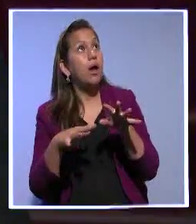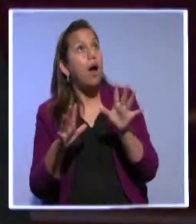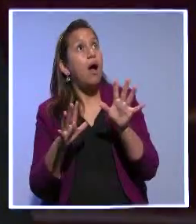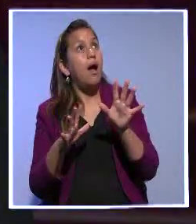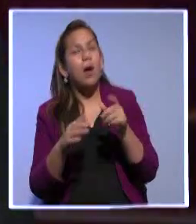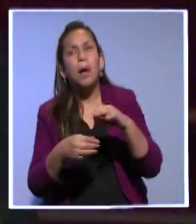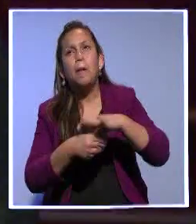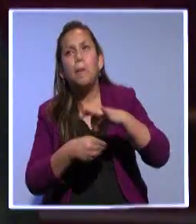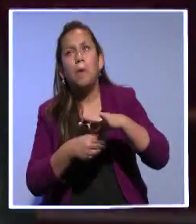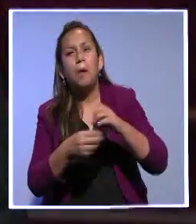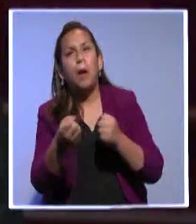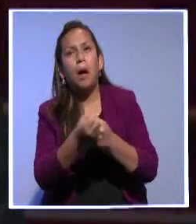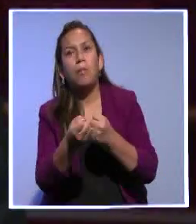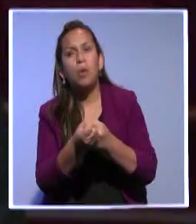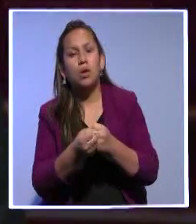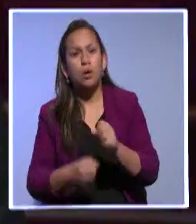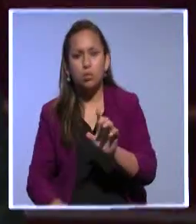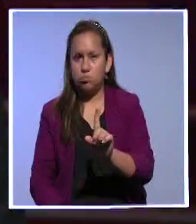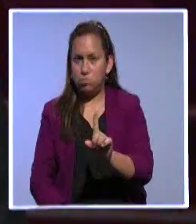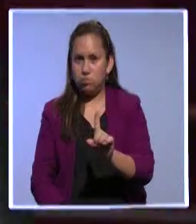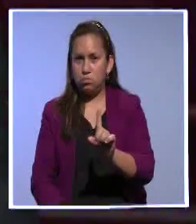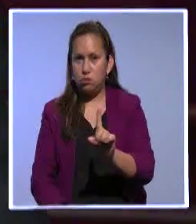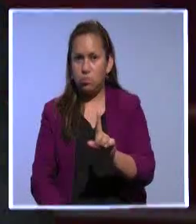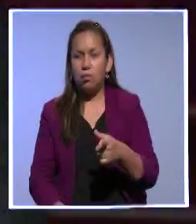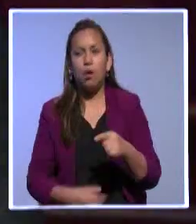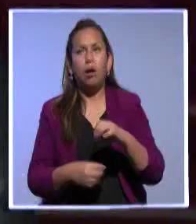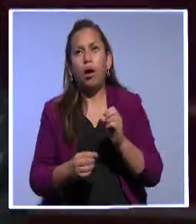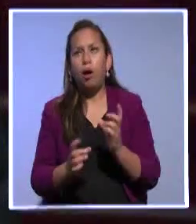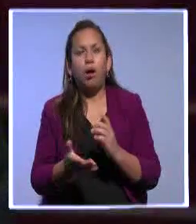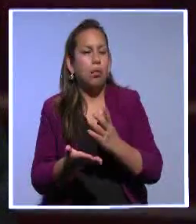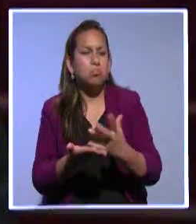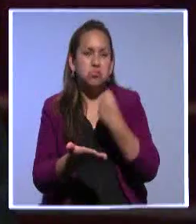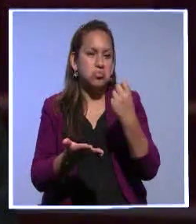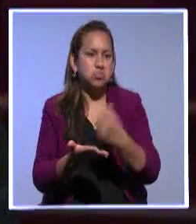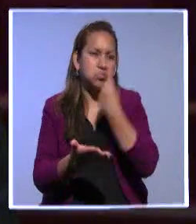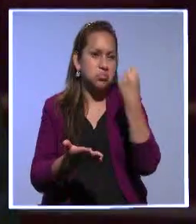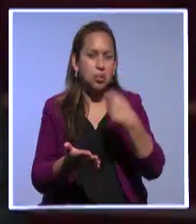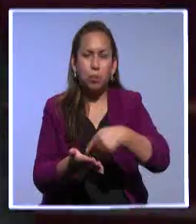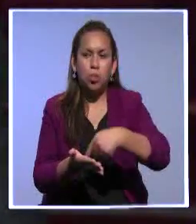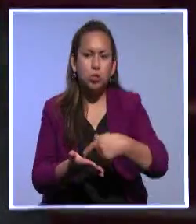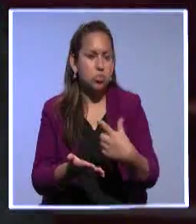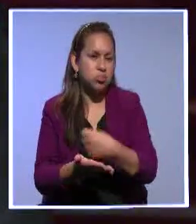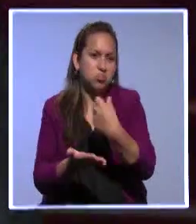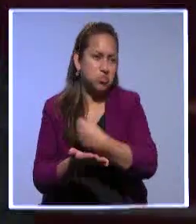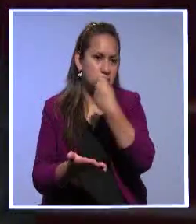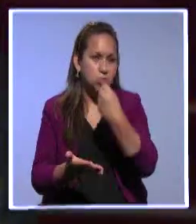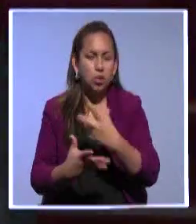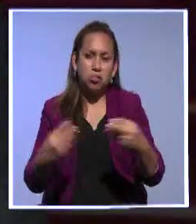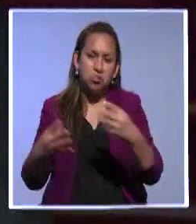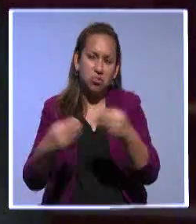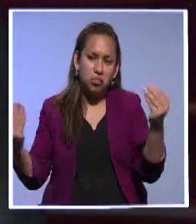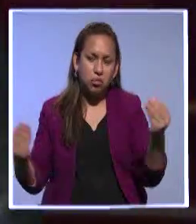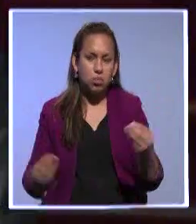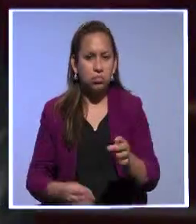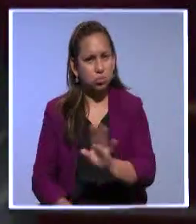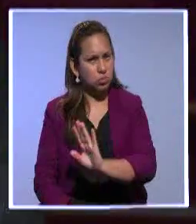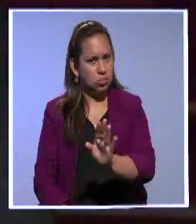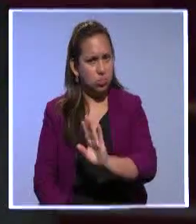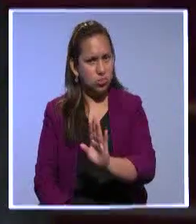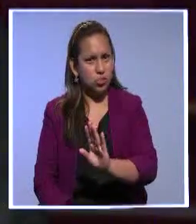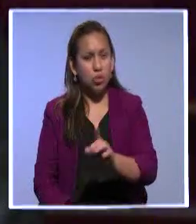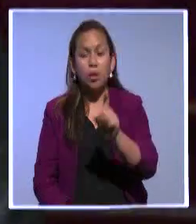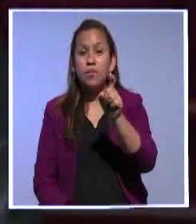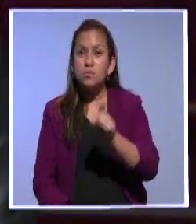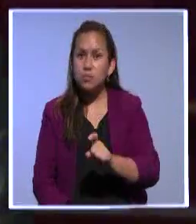cuando yo creo que hay que contar la historia completa. Toda la política tributaria que el país ha tenido ha sido la fuente y el sustento precisamente para poder